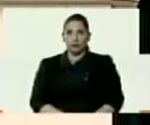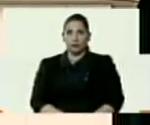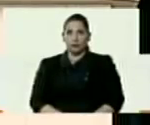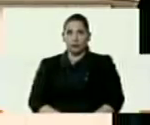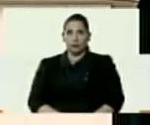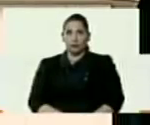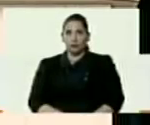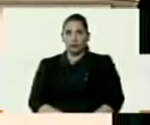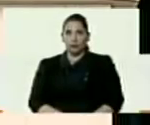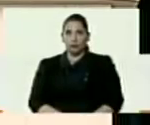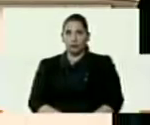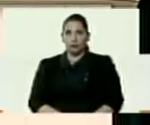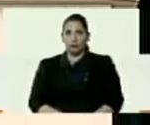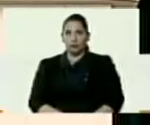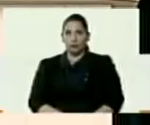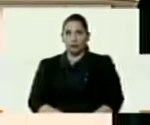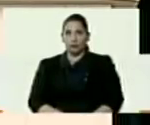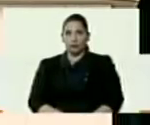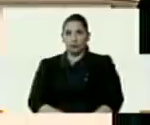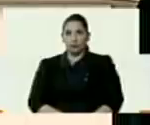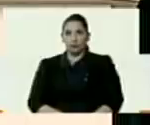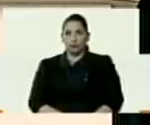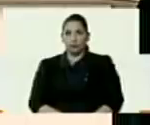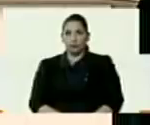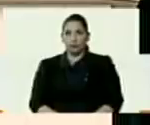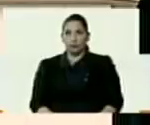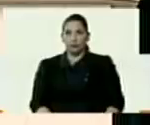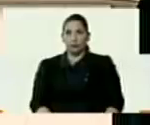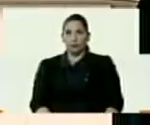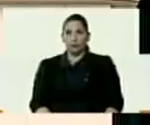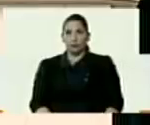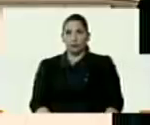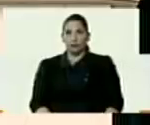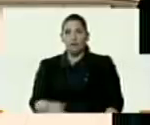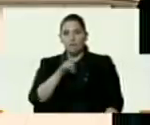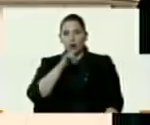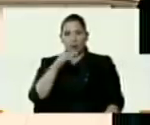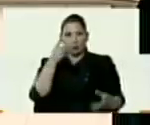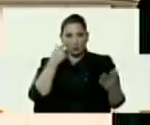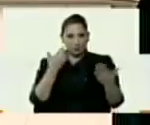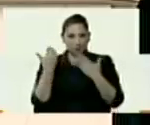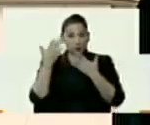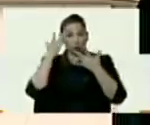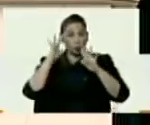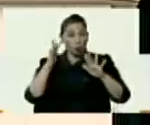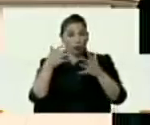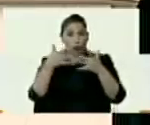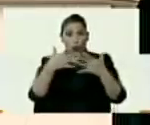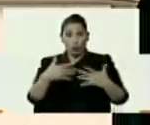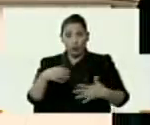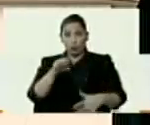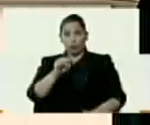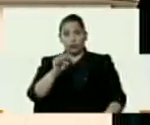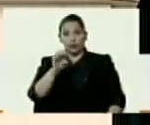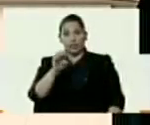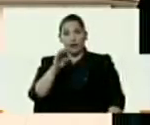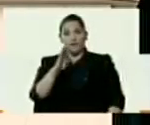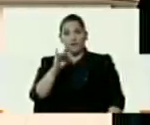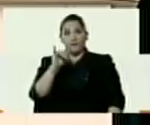pon una lámina que tengo por aquí, perdón. Ajá. En ese supuesto documento del SEBIN, dicen,